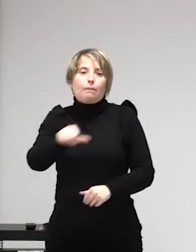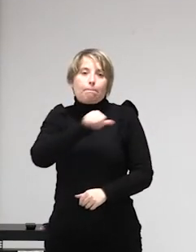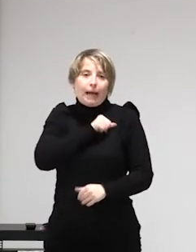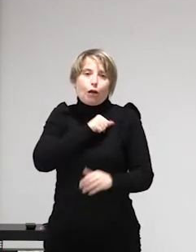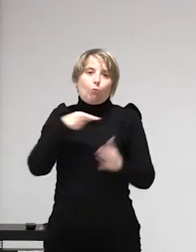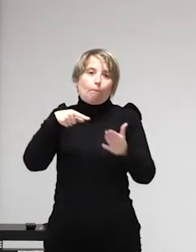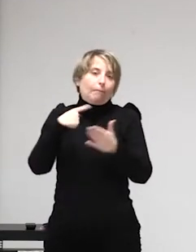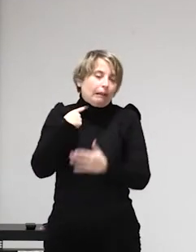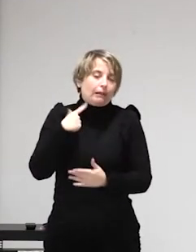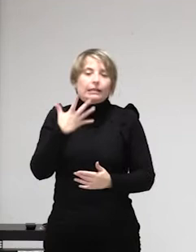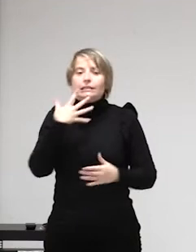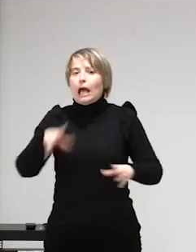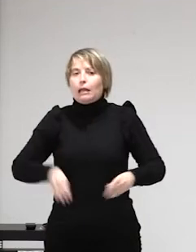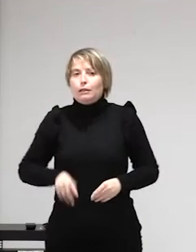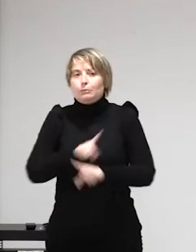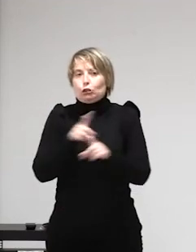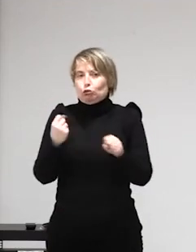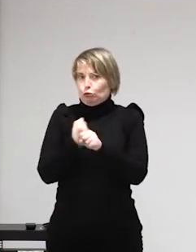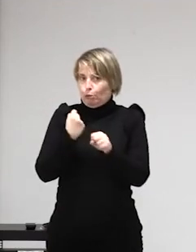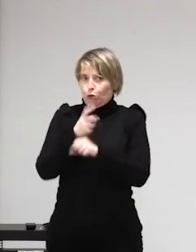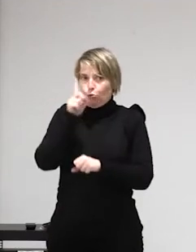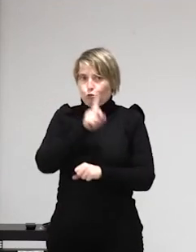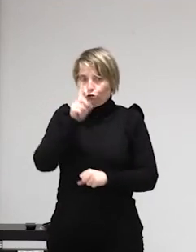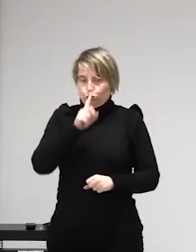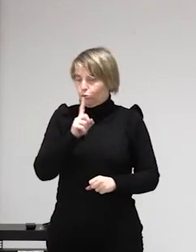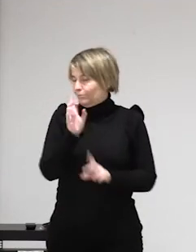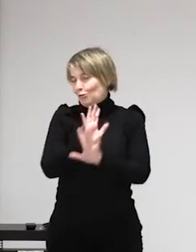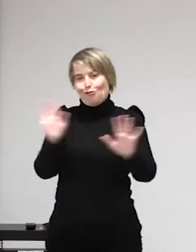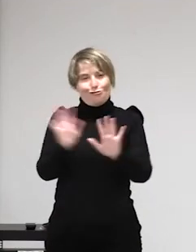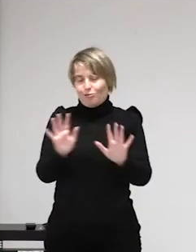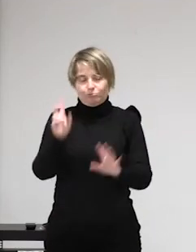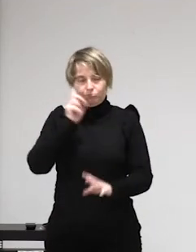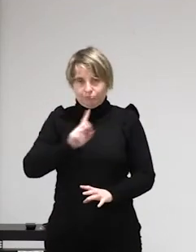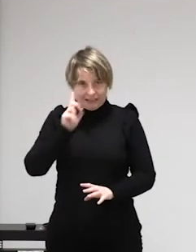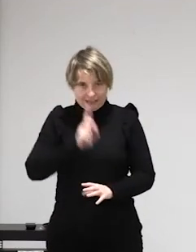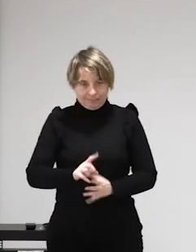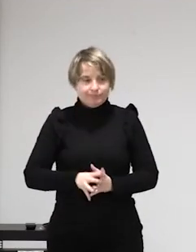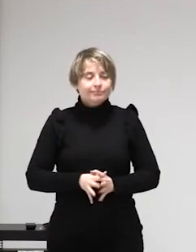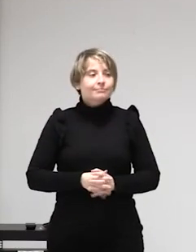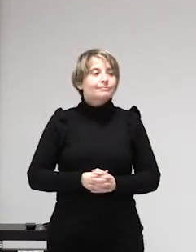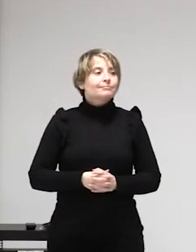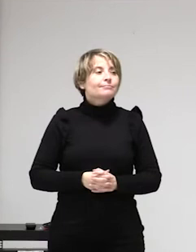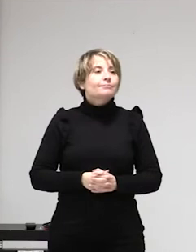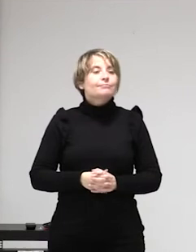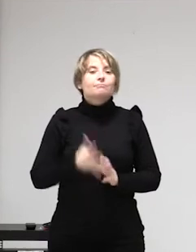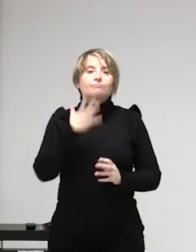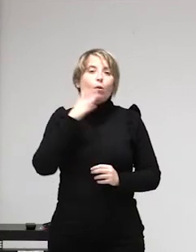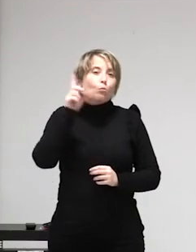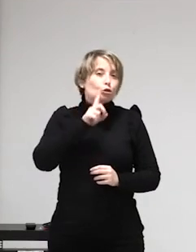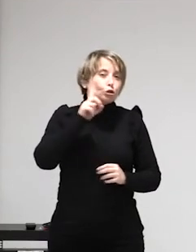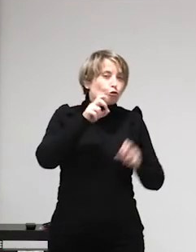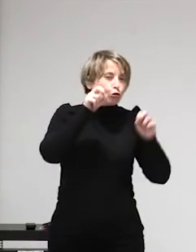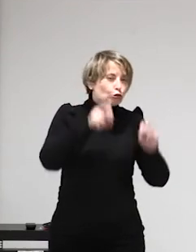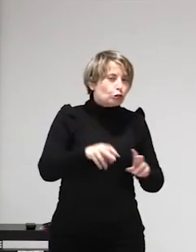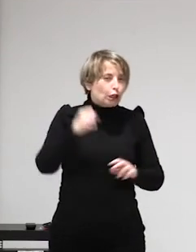que se fue a buscar trabajo ya se pensaba creo que era en una sauna o algo así y cuando llegó se encontró con que era un prostíbulo ¿vale? entonces